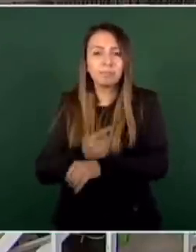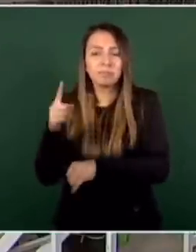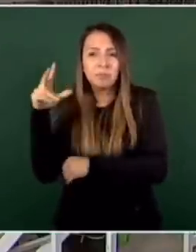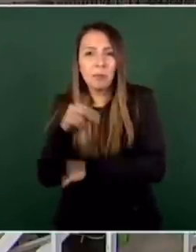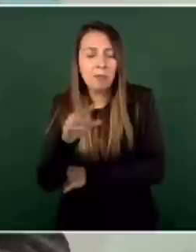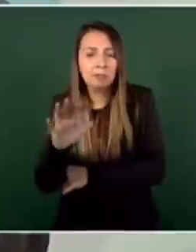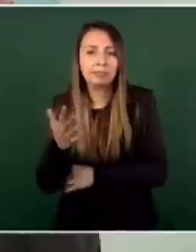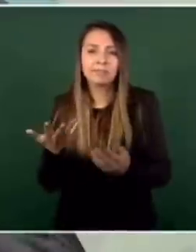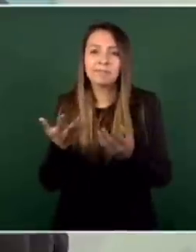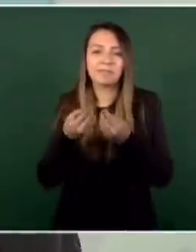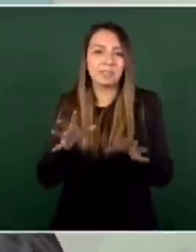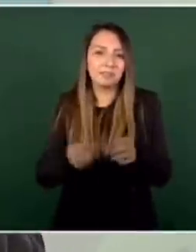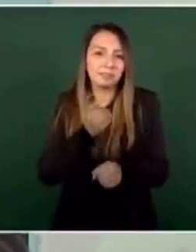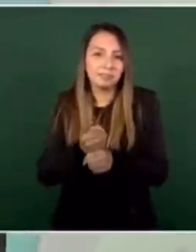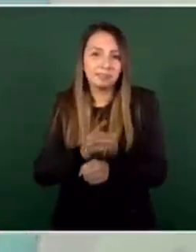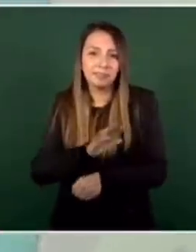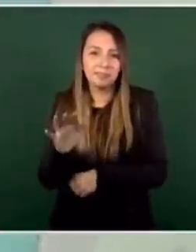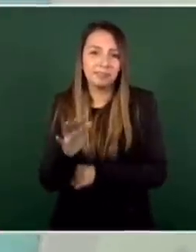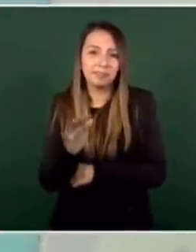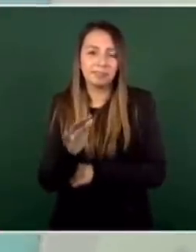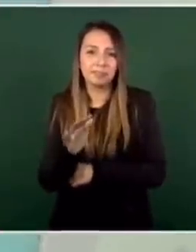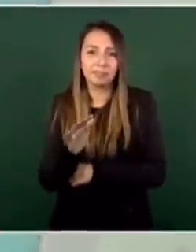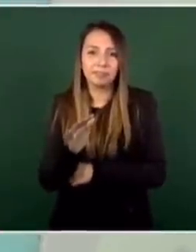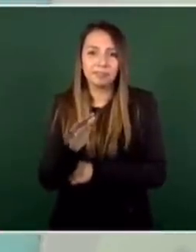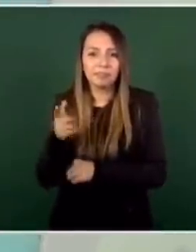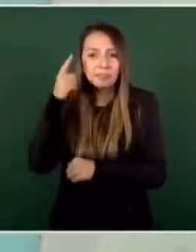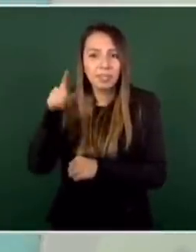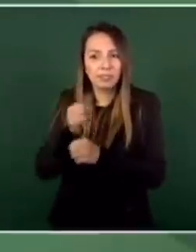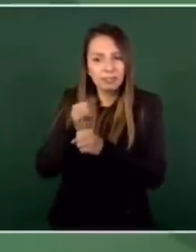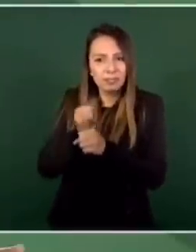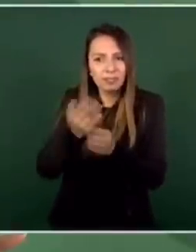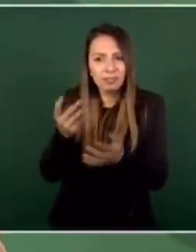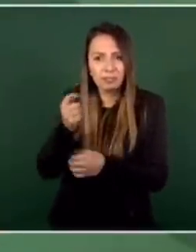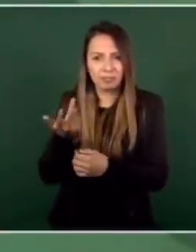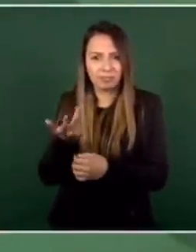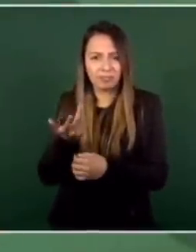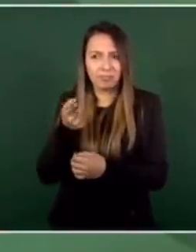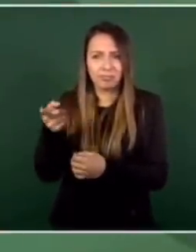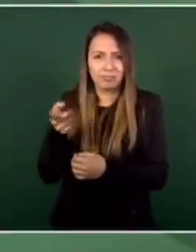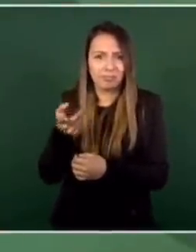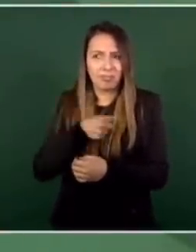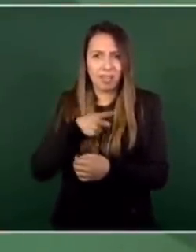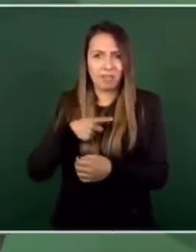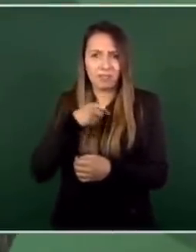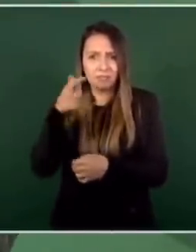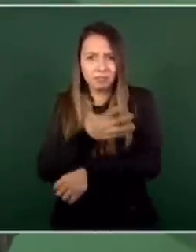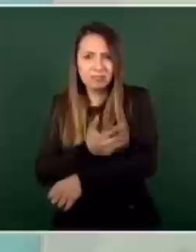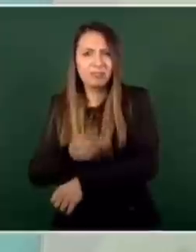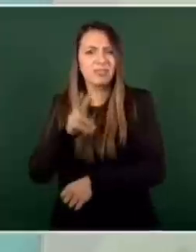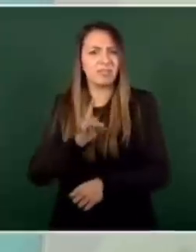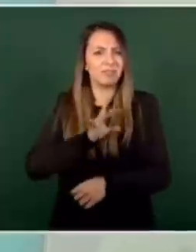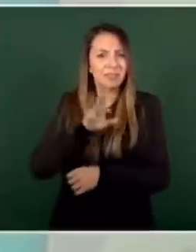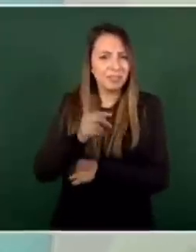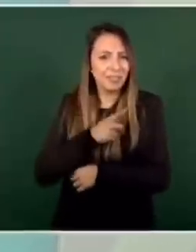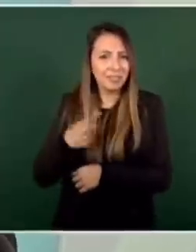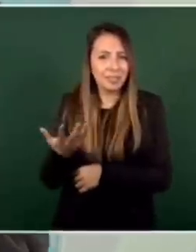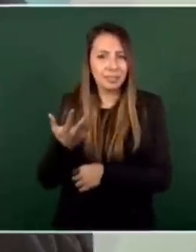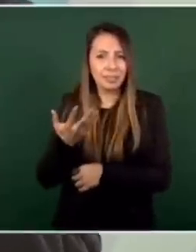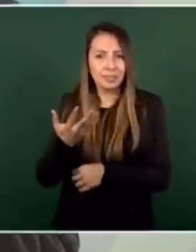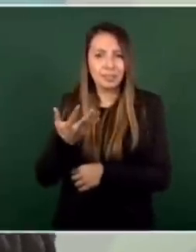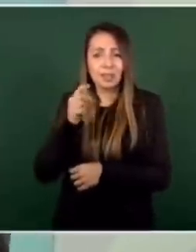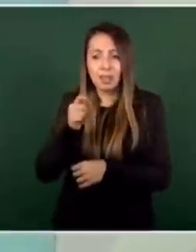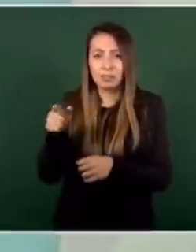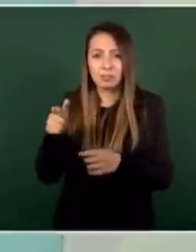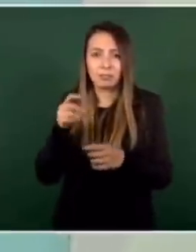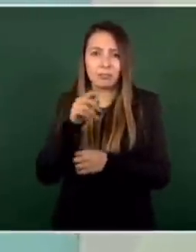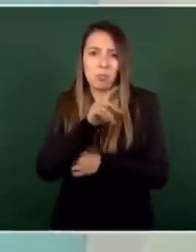Transparencia para hacer la investigación. El que nada debe, nada teme. Y la vida pública tiene que ser cada vez más pública. Y sí, puede ser